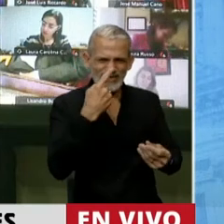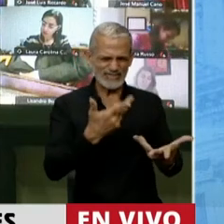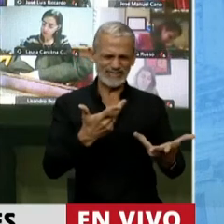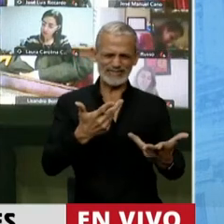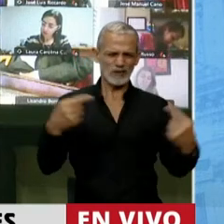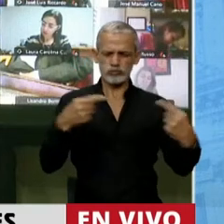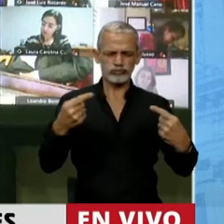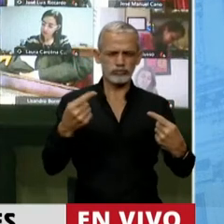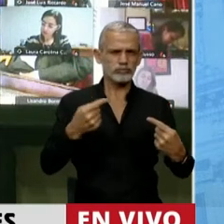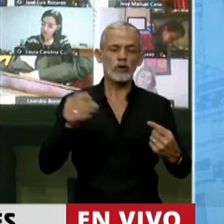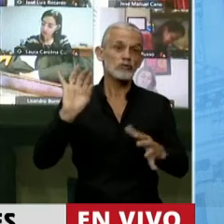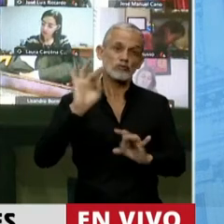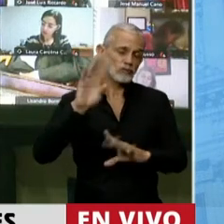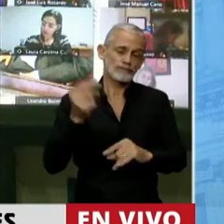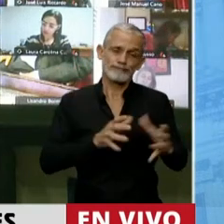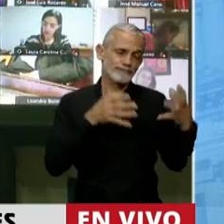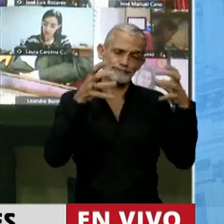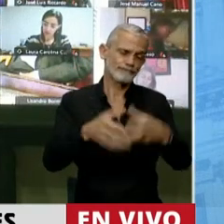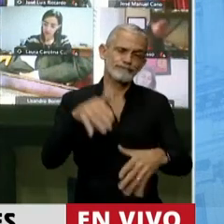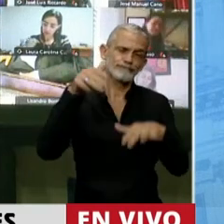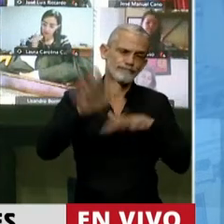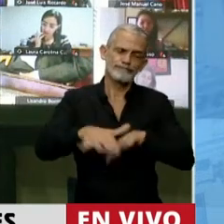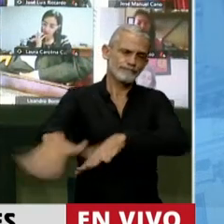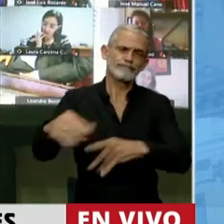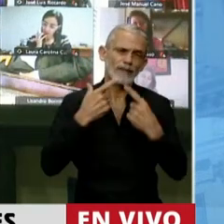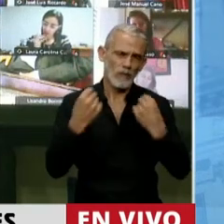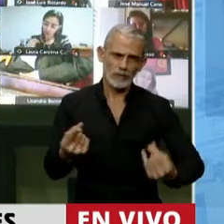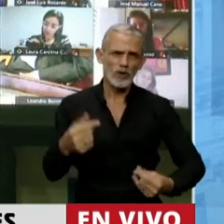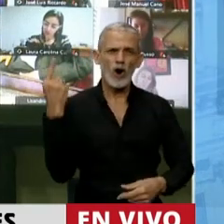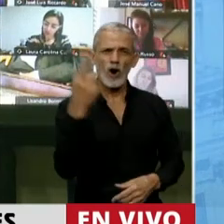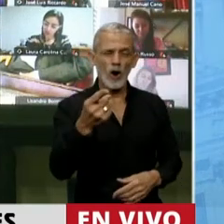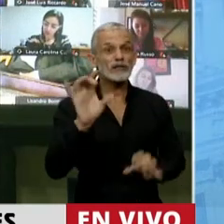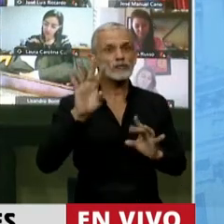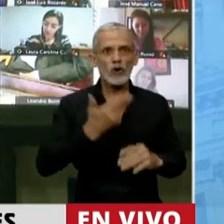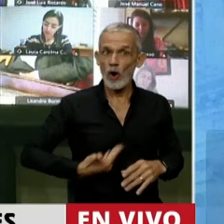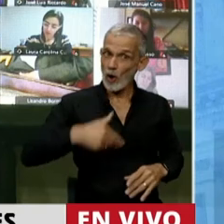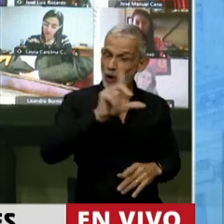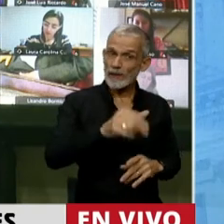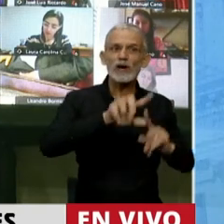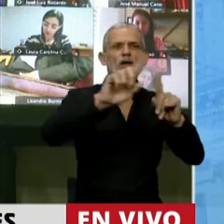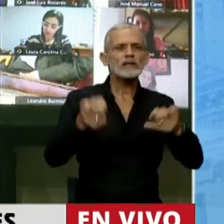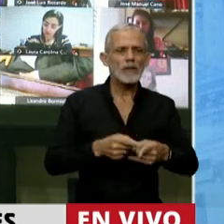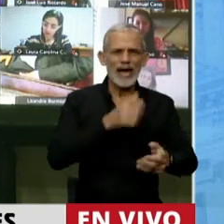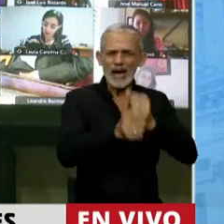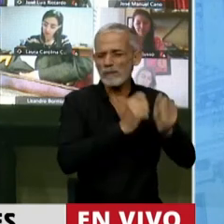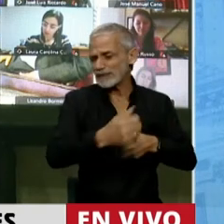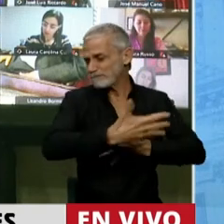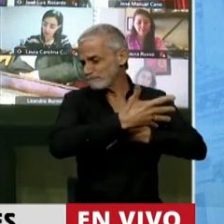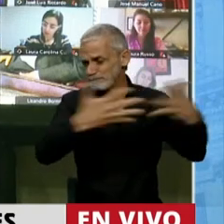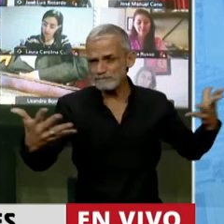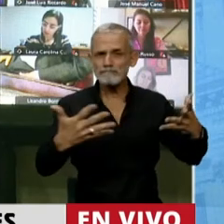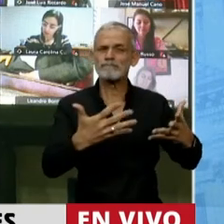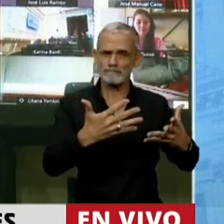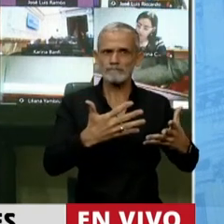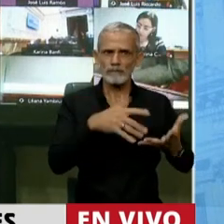la única perspectiva es una movilización independiente y obviamente en contra no sólo de los gobiernos, sino de esas grandes empresas y esos